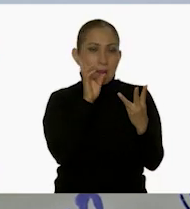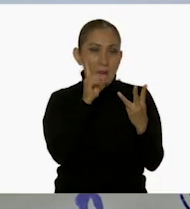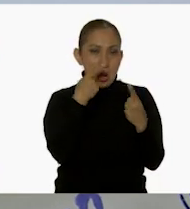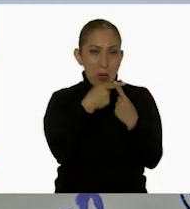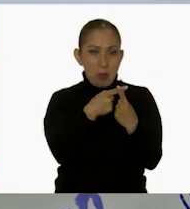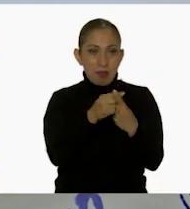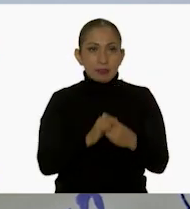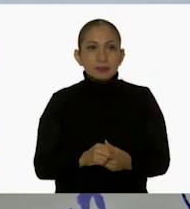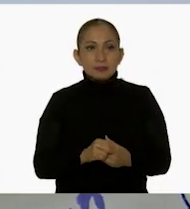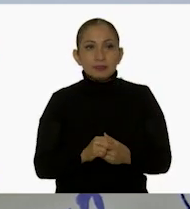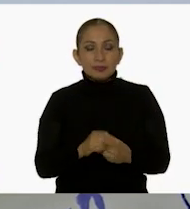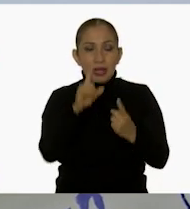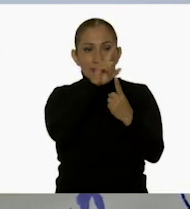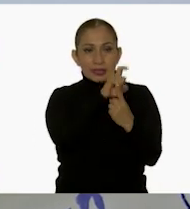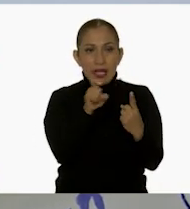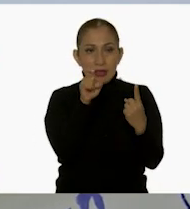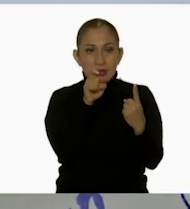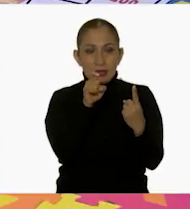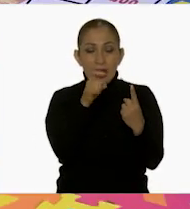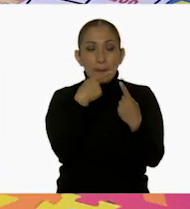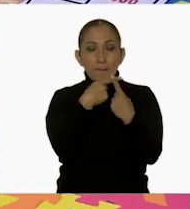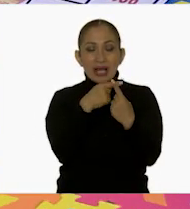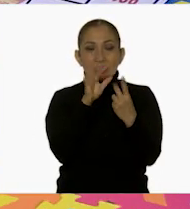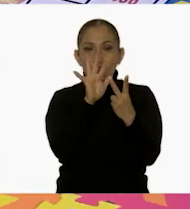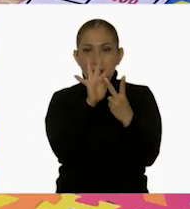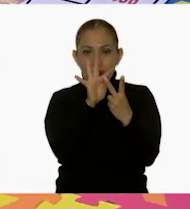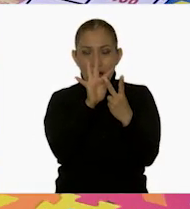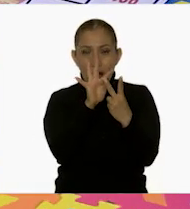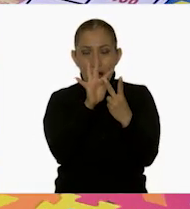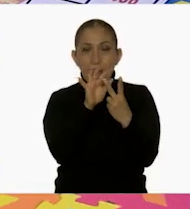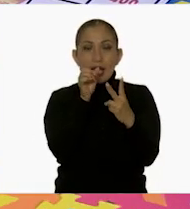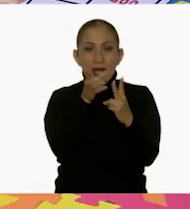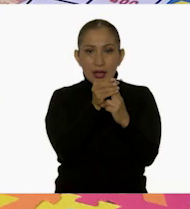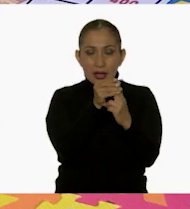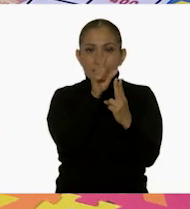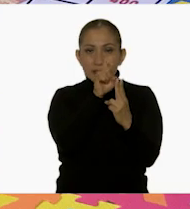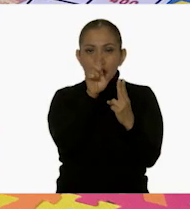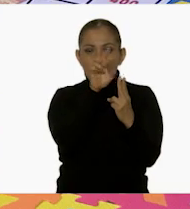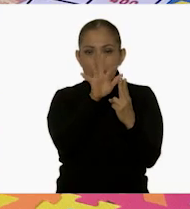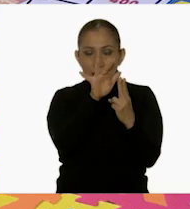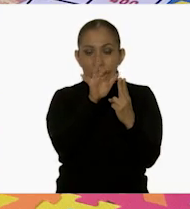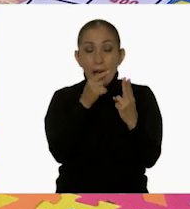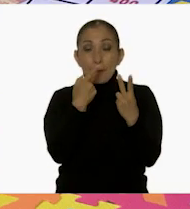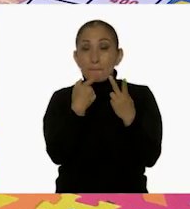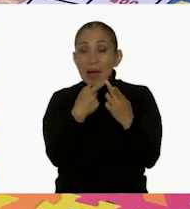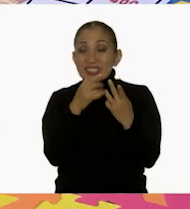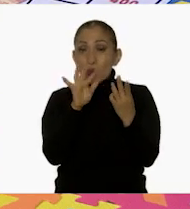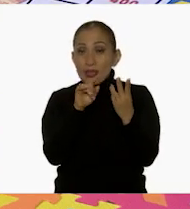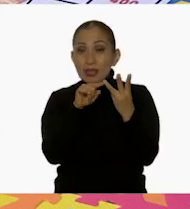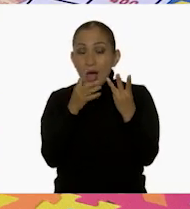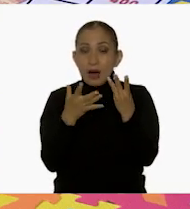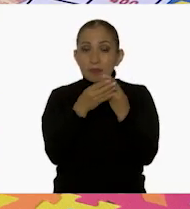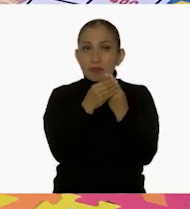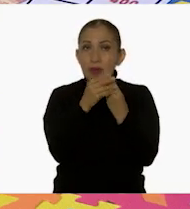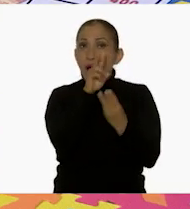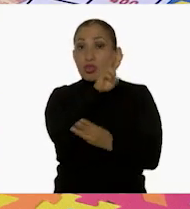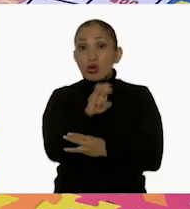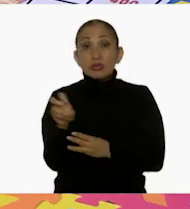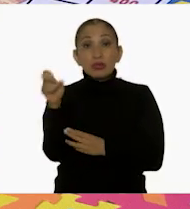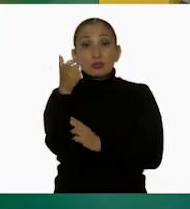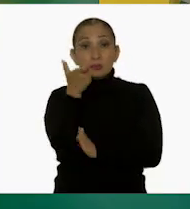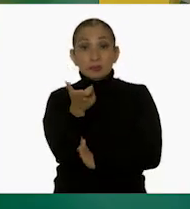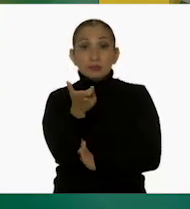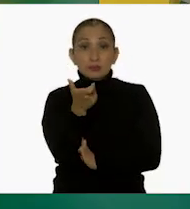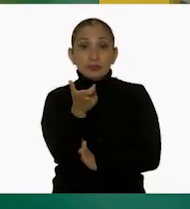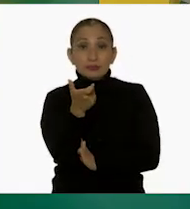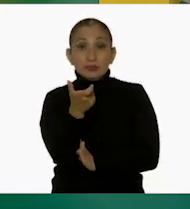suma. ¿Cuánto es? 100 más 50, 150. Más 50, 200 pesos. 200 pesos.